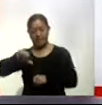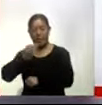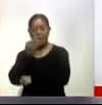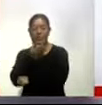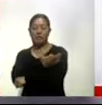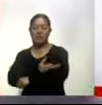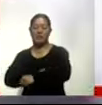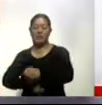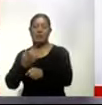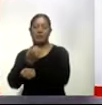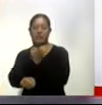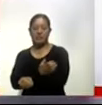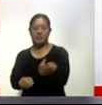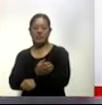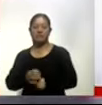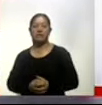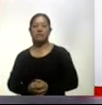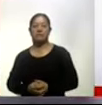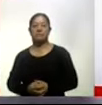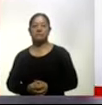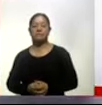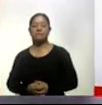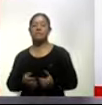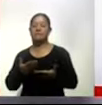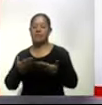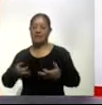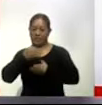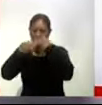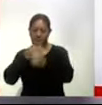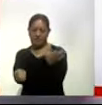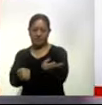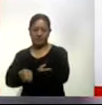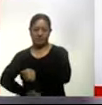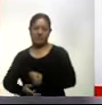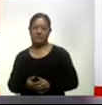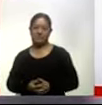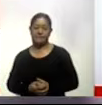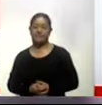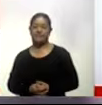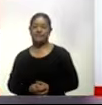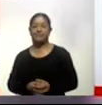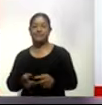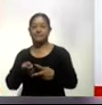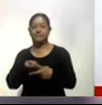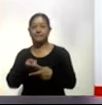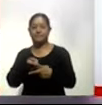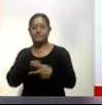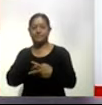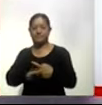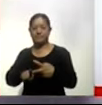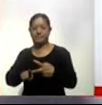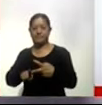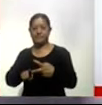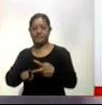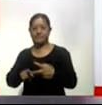tarde acompañándonos en la segunda emisión de Ahora Noticias. Vámonos, ¿qué le parece de inmediato a